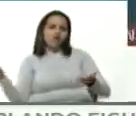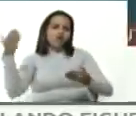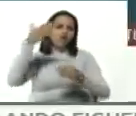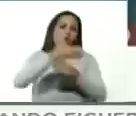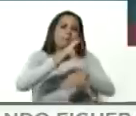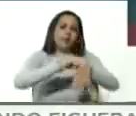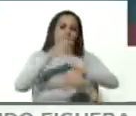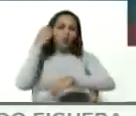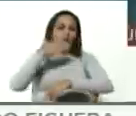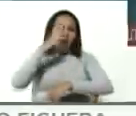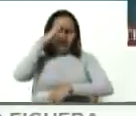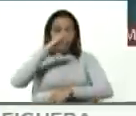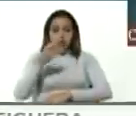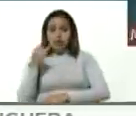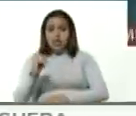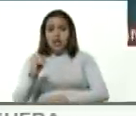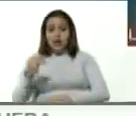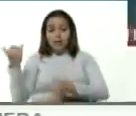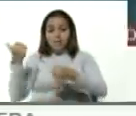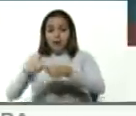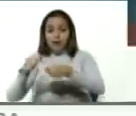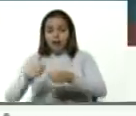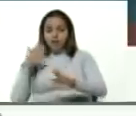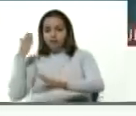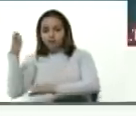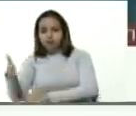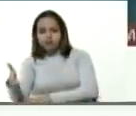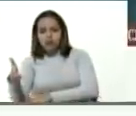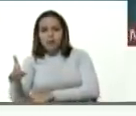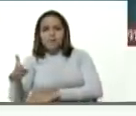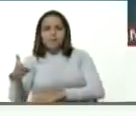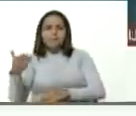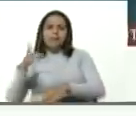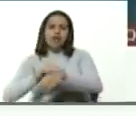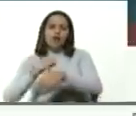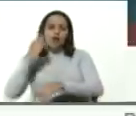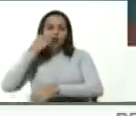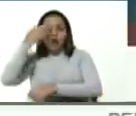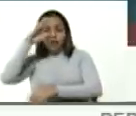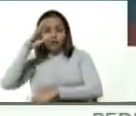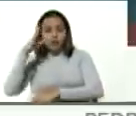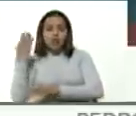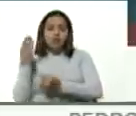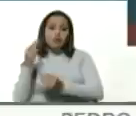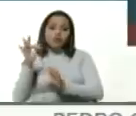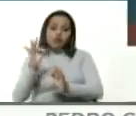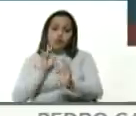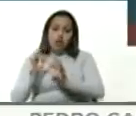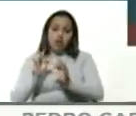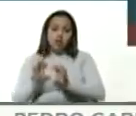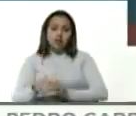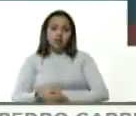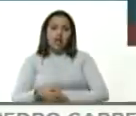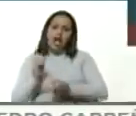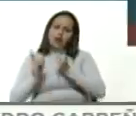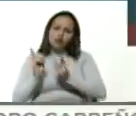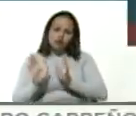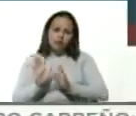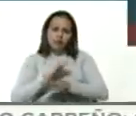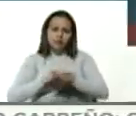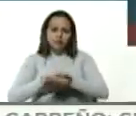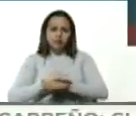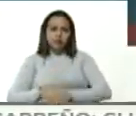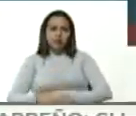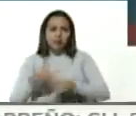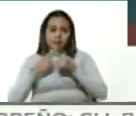hay un brote de coronavirus en Maracaibo, ahí van los médicos cubanos. Y muchos se han contagiado, algunos, perdón, pero es de